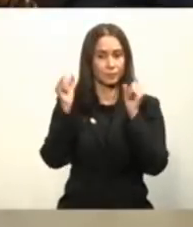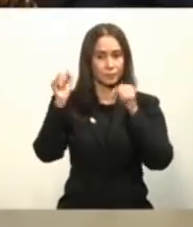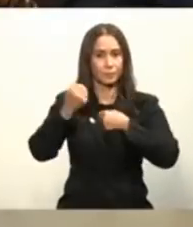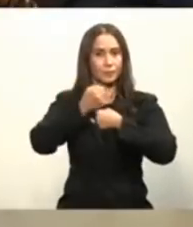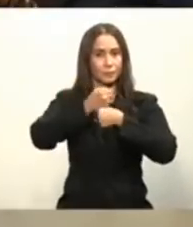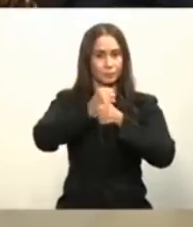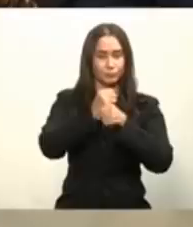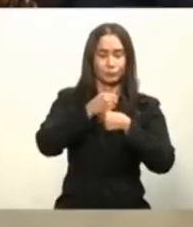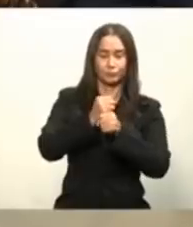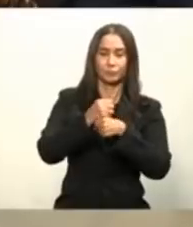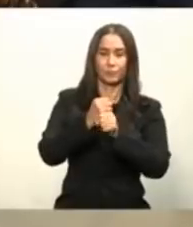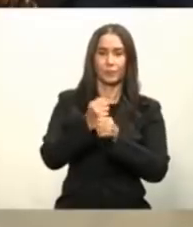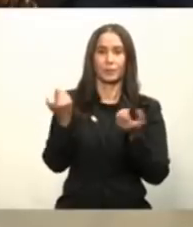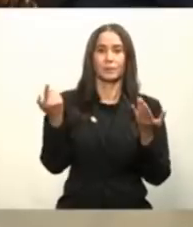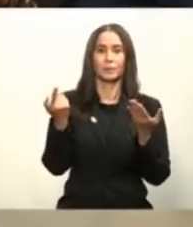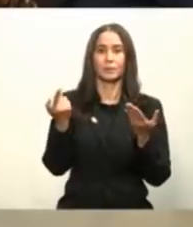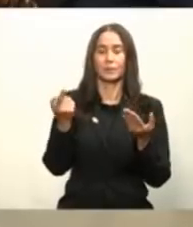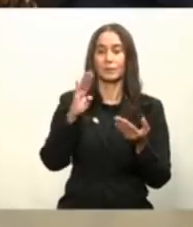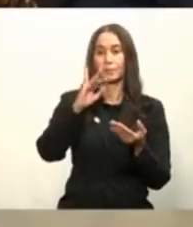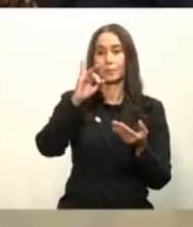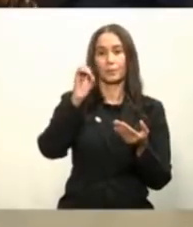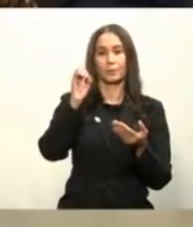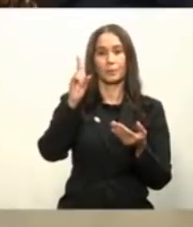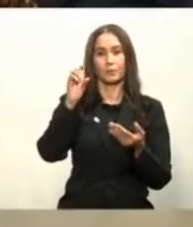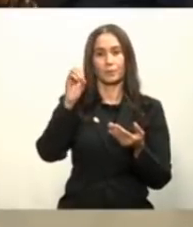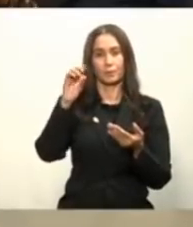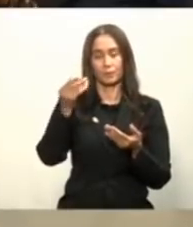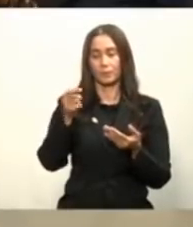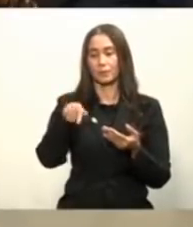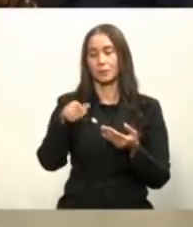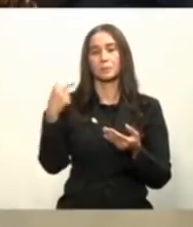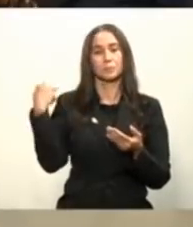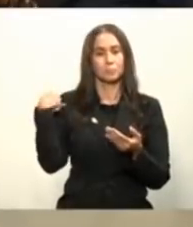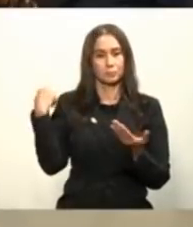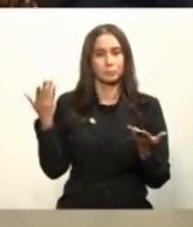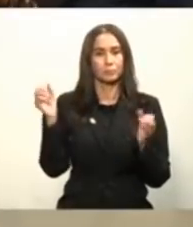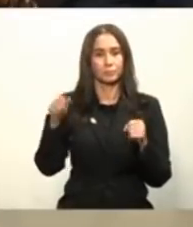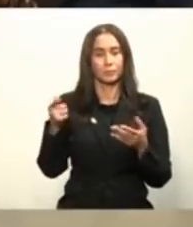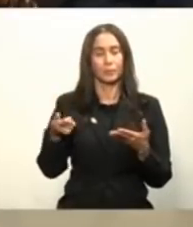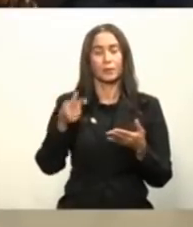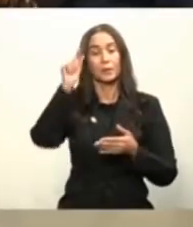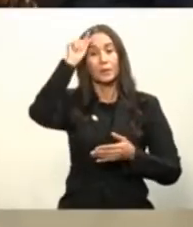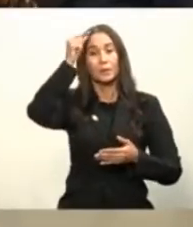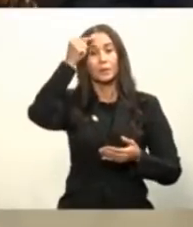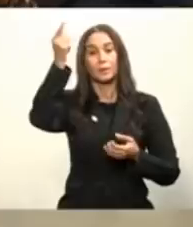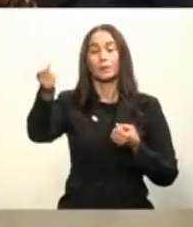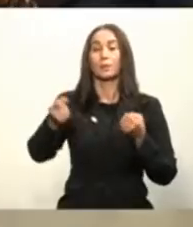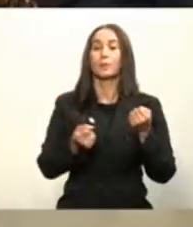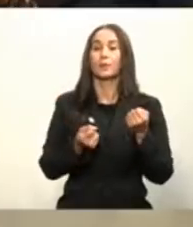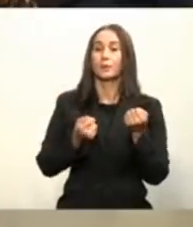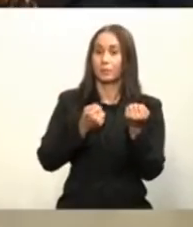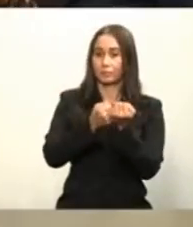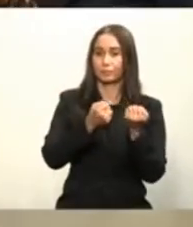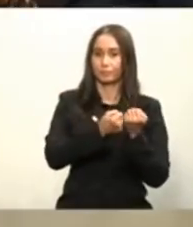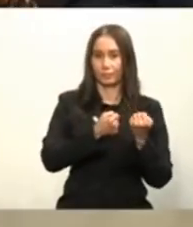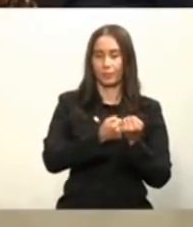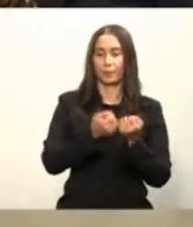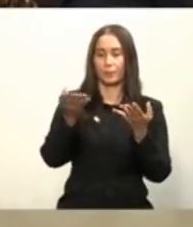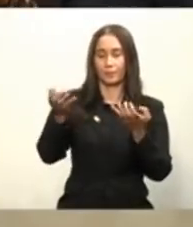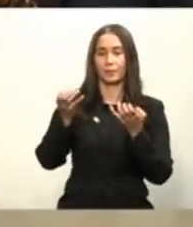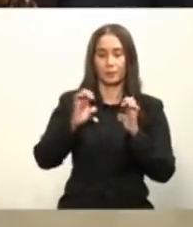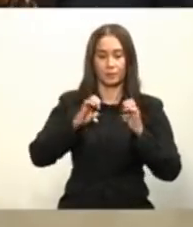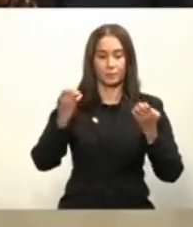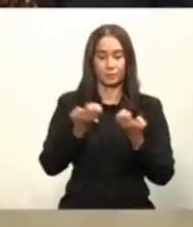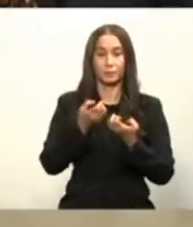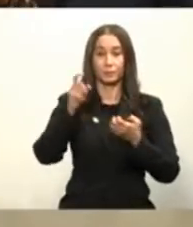producir esas medicinas biológicas sin ningún problema y el gobierno lo va a financiar para que adquieran los equipos